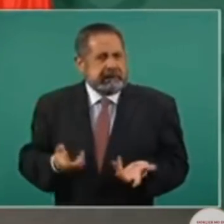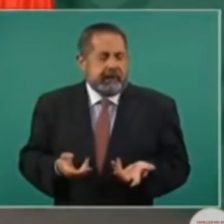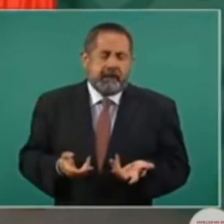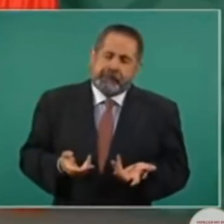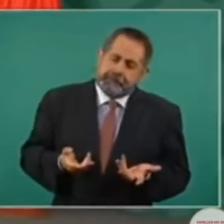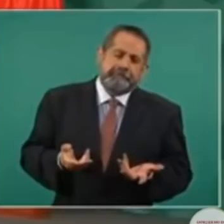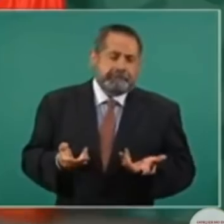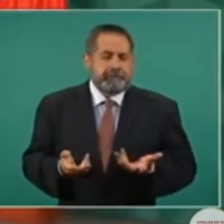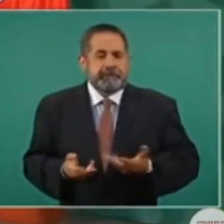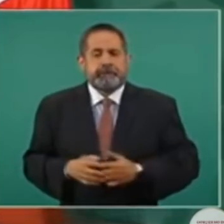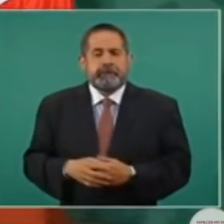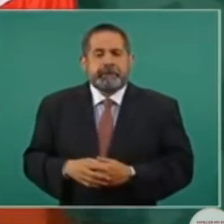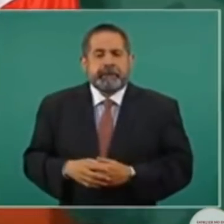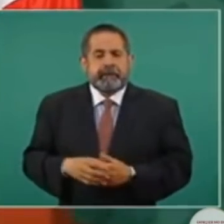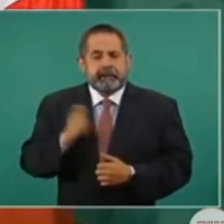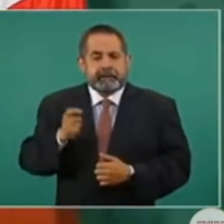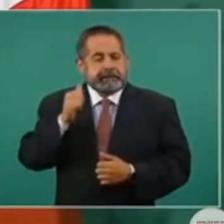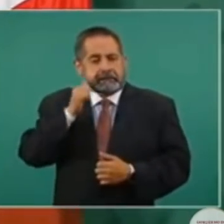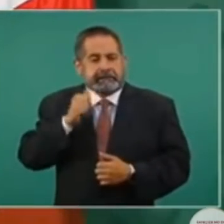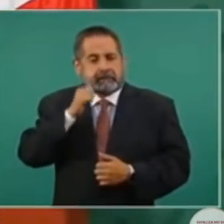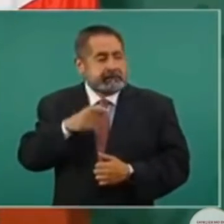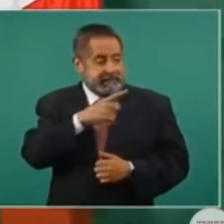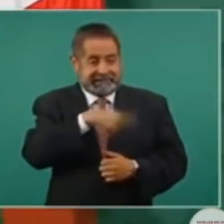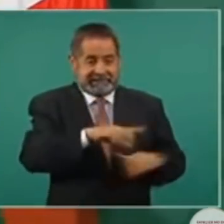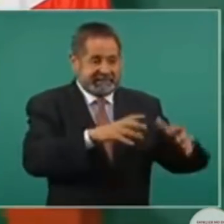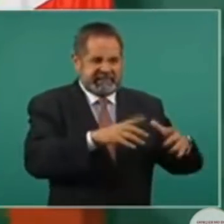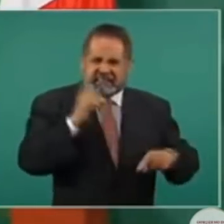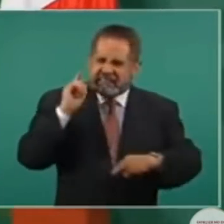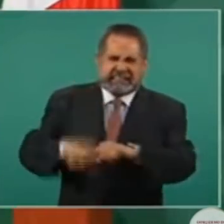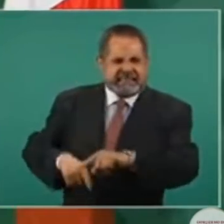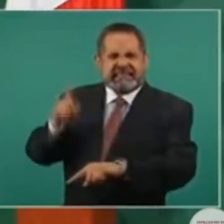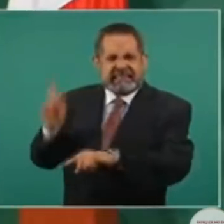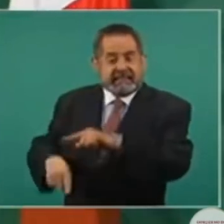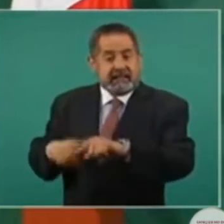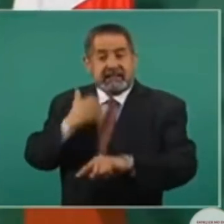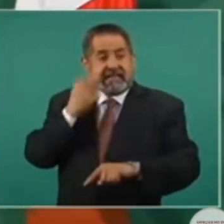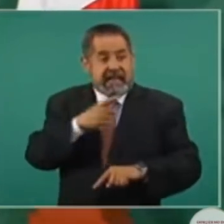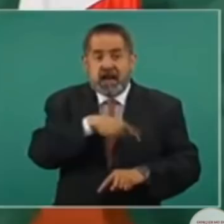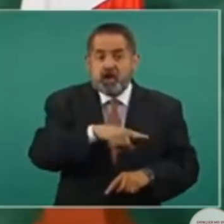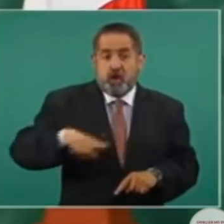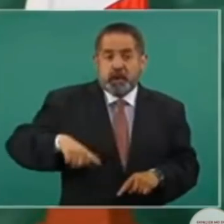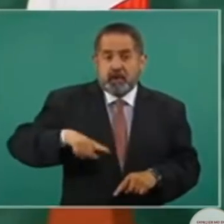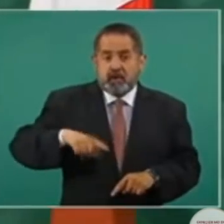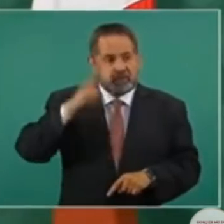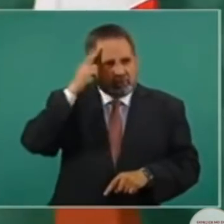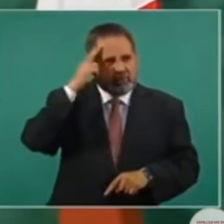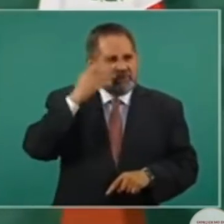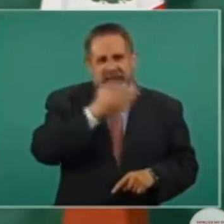Entonces, siempre quisieron destruirlos. No pudieron.